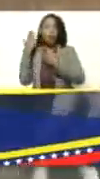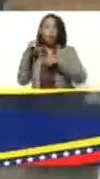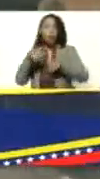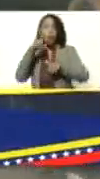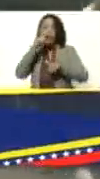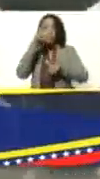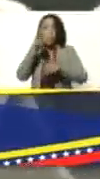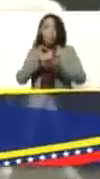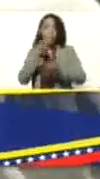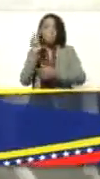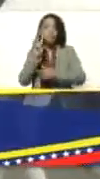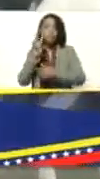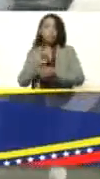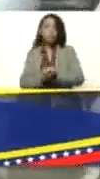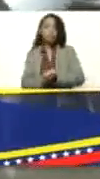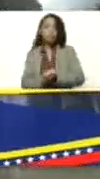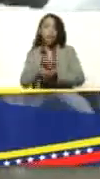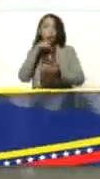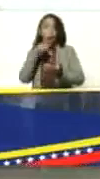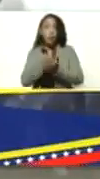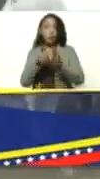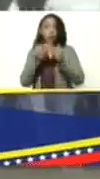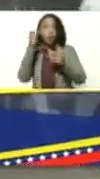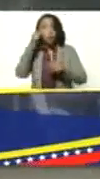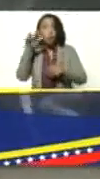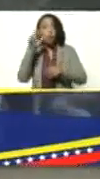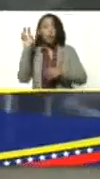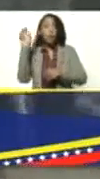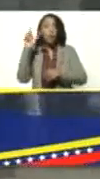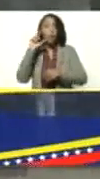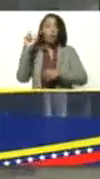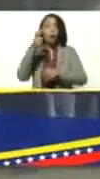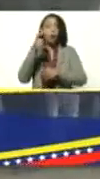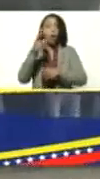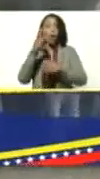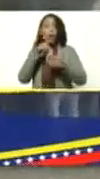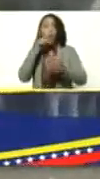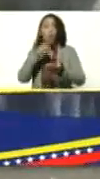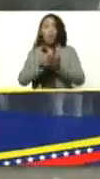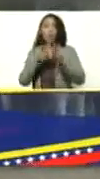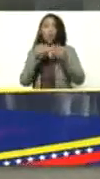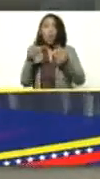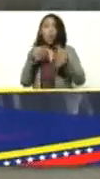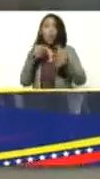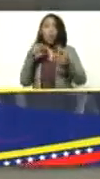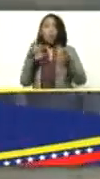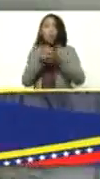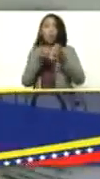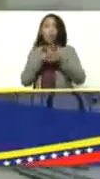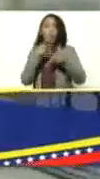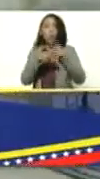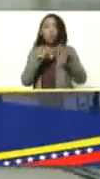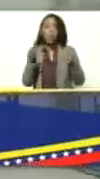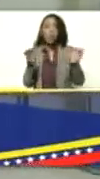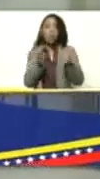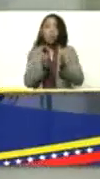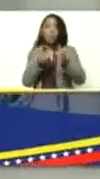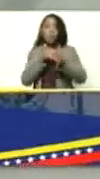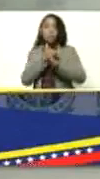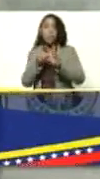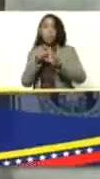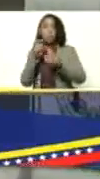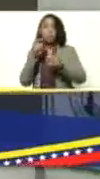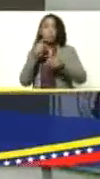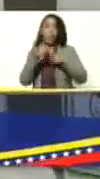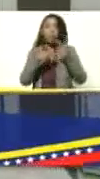2022 en nombre de todo el pueblo huariqueño en nombre de todas las unidades productivas pequeños campesinos productores presidente